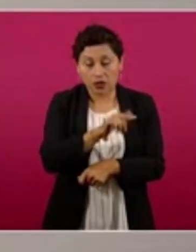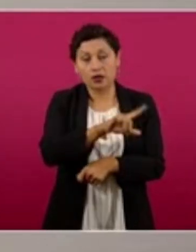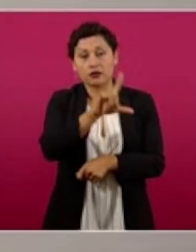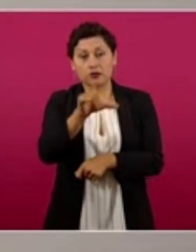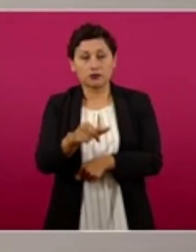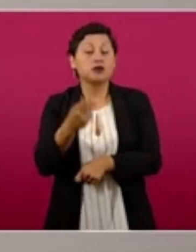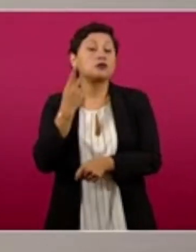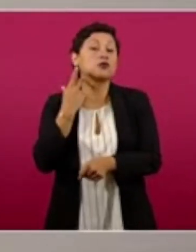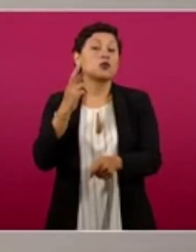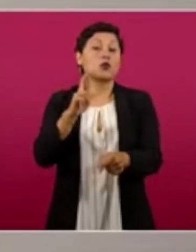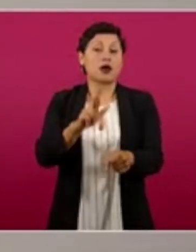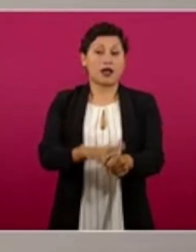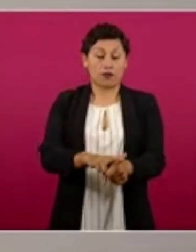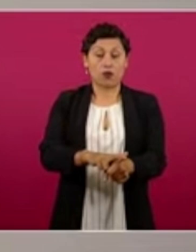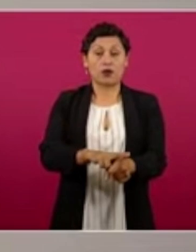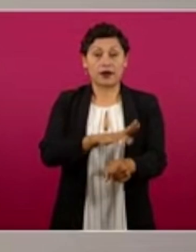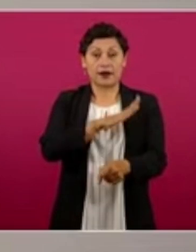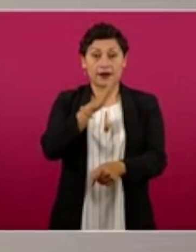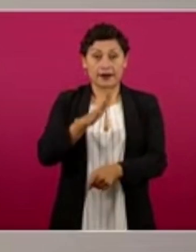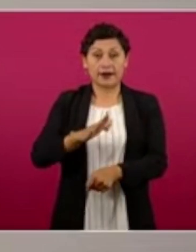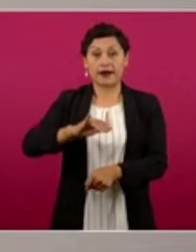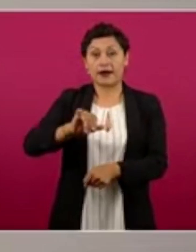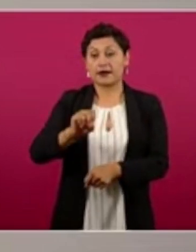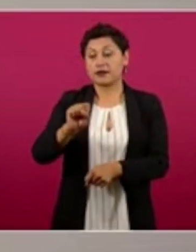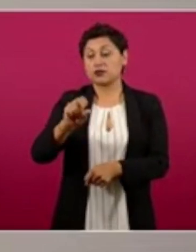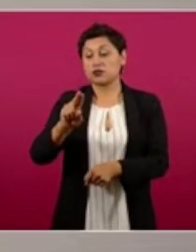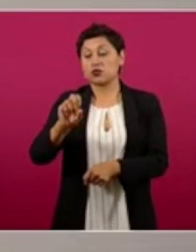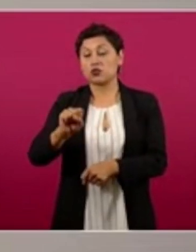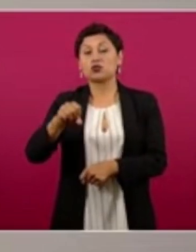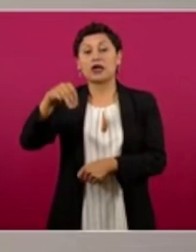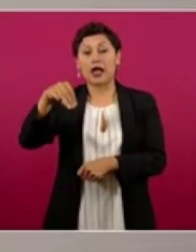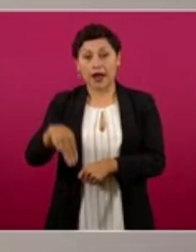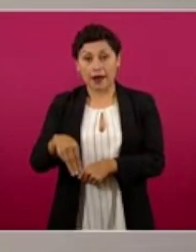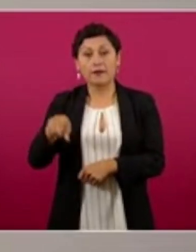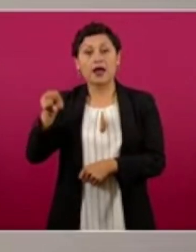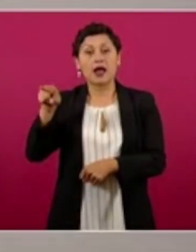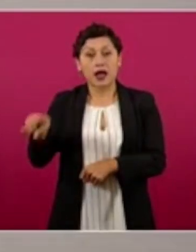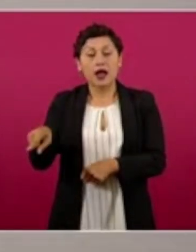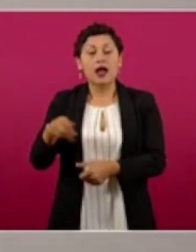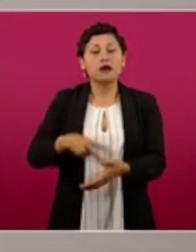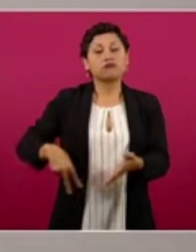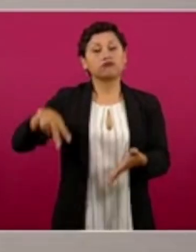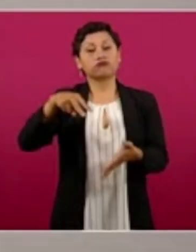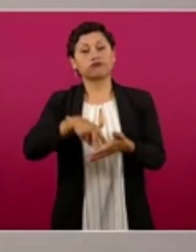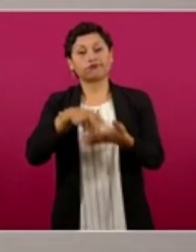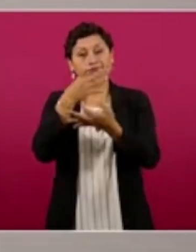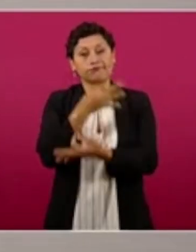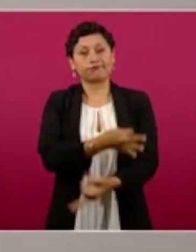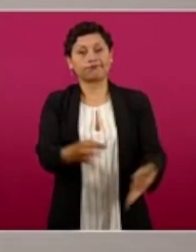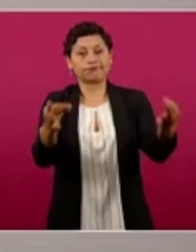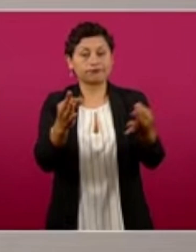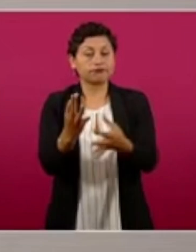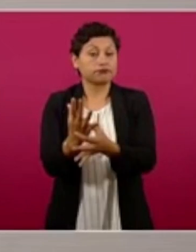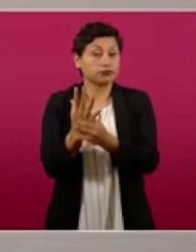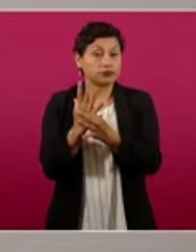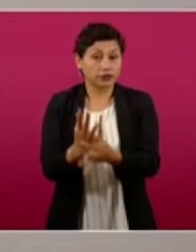general de la República, Jesús M., se presentó ante los medios y señaló lo siguiente,